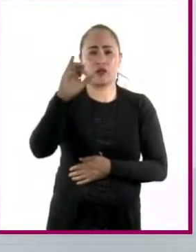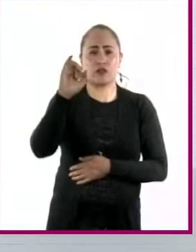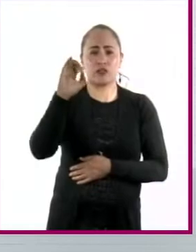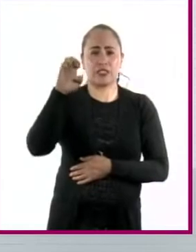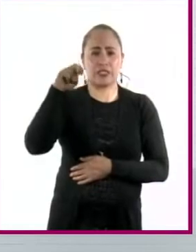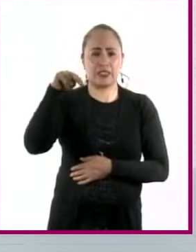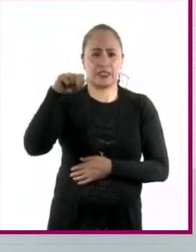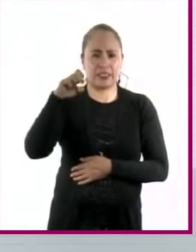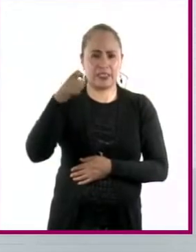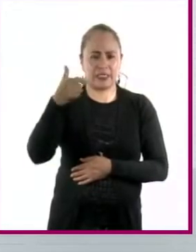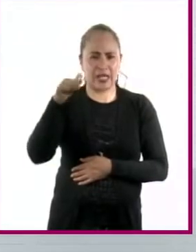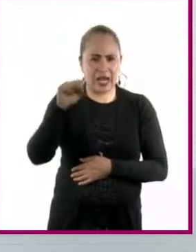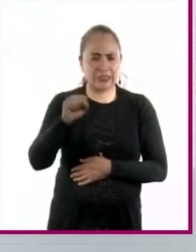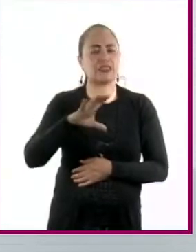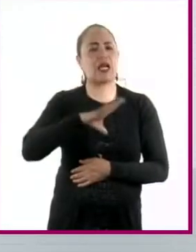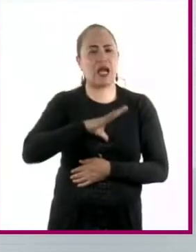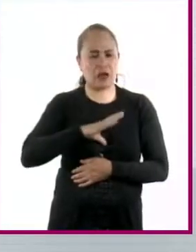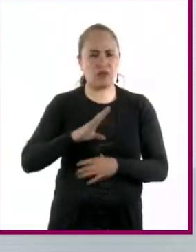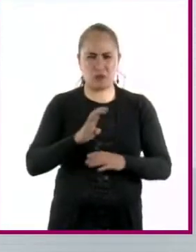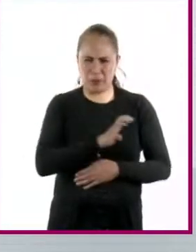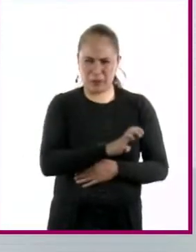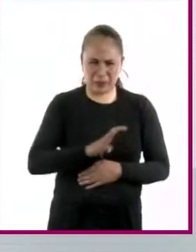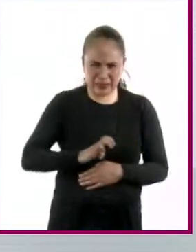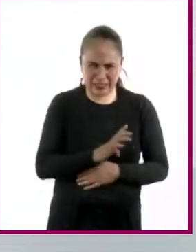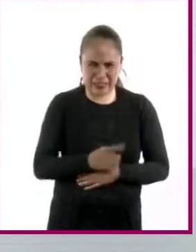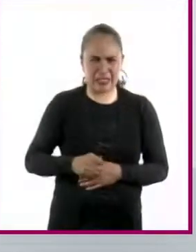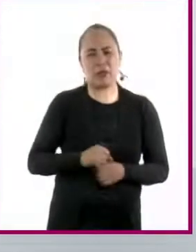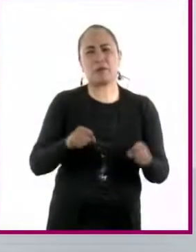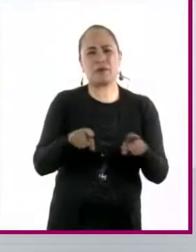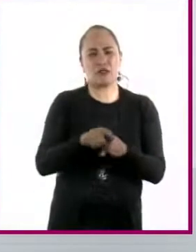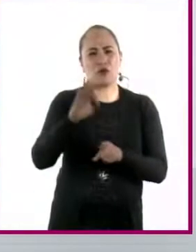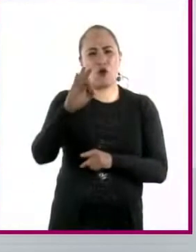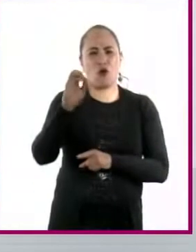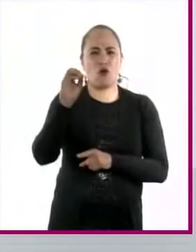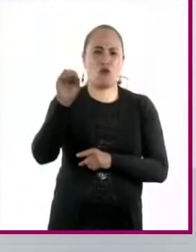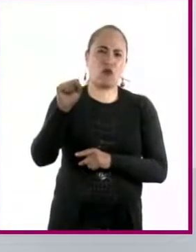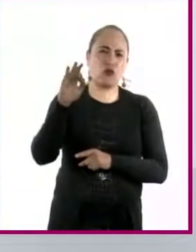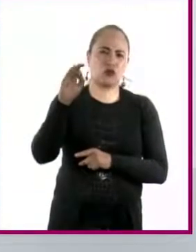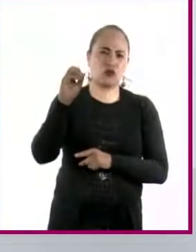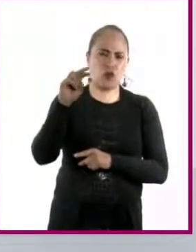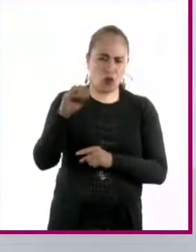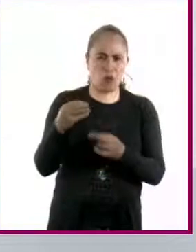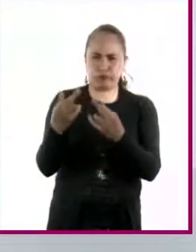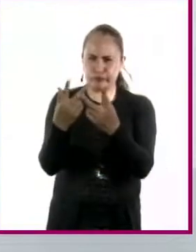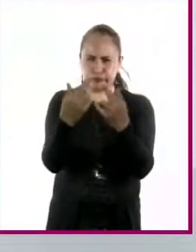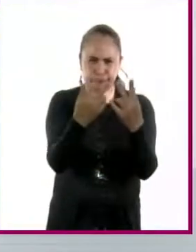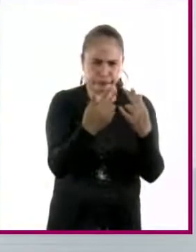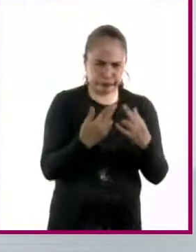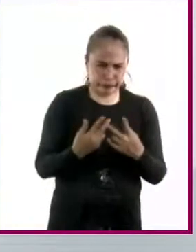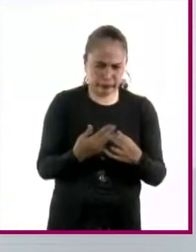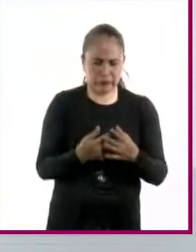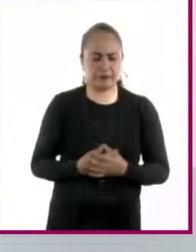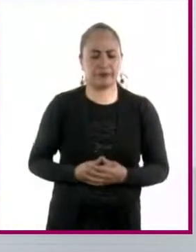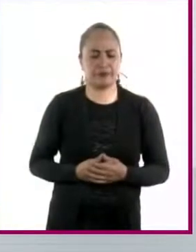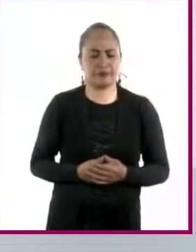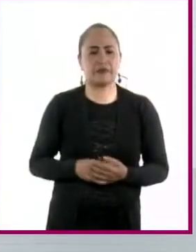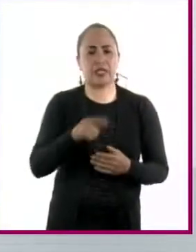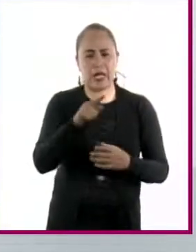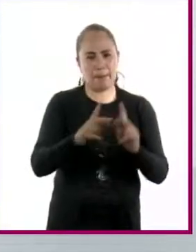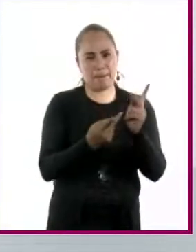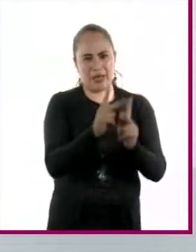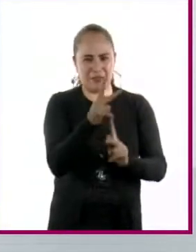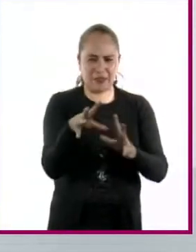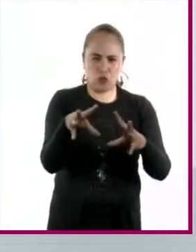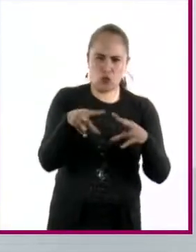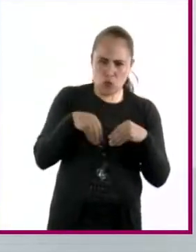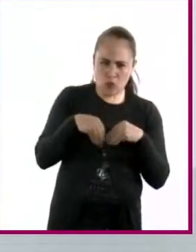el glifosato y usan el fósforo. Y al romper el glifosato luego le pueden dar ese fósforo a las plantas.